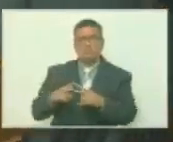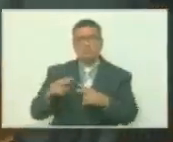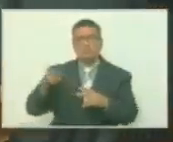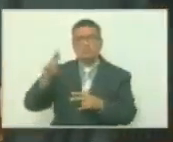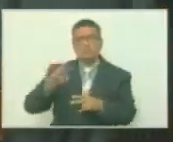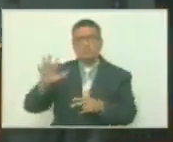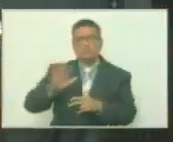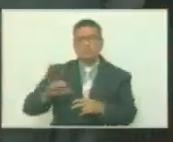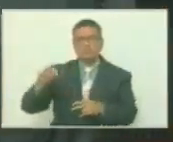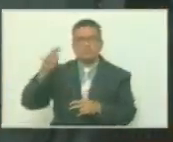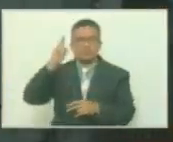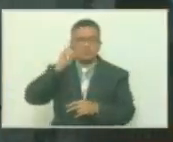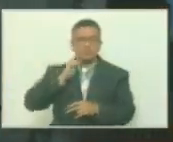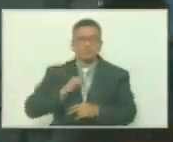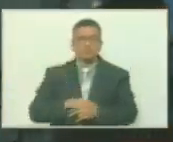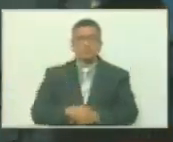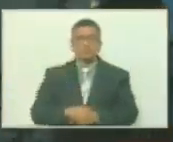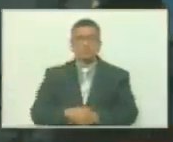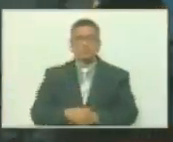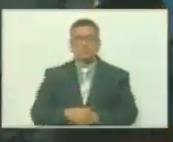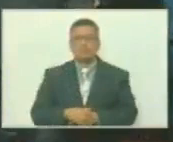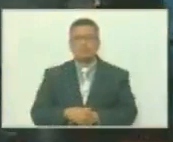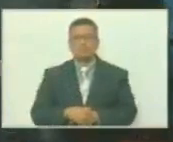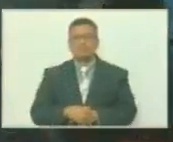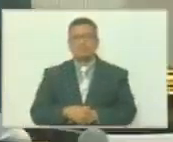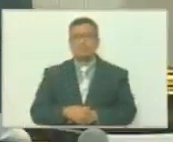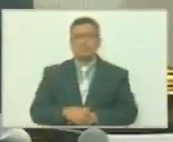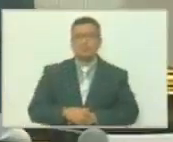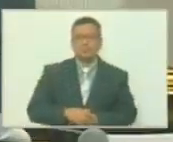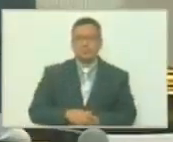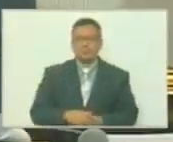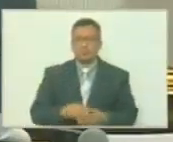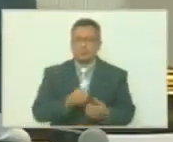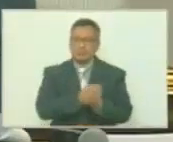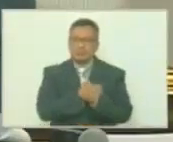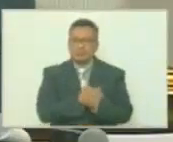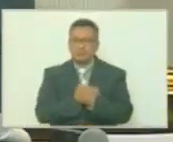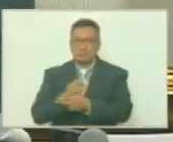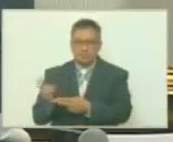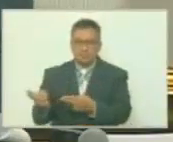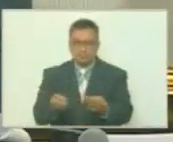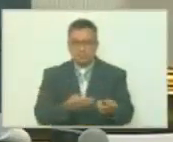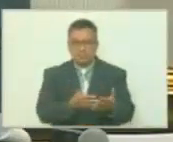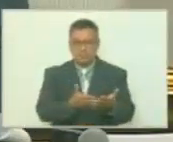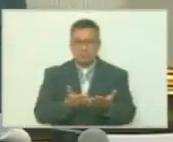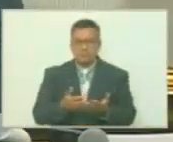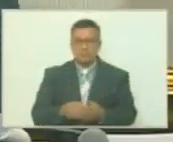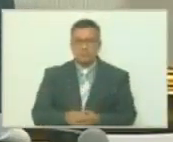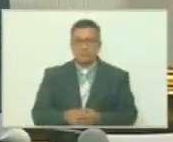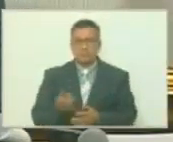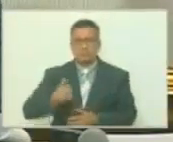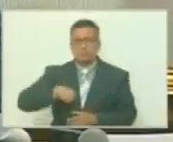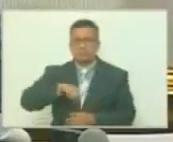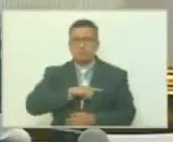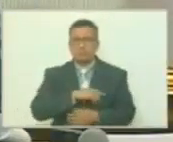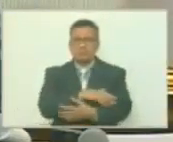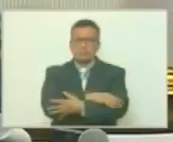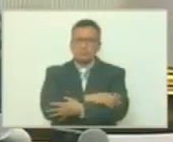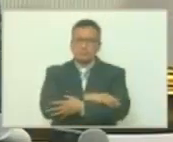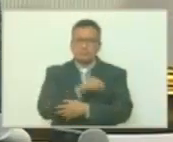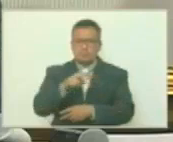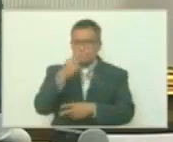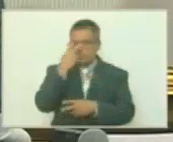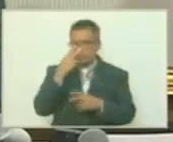república bolivariana de Venezuela le damos la más afectuosa bienvenida y nuestro abrazo porque esta